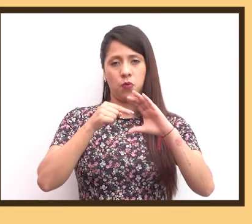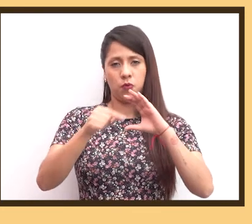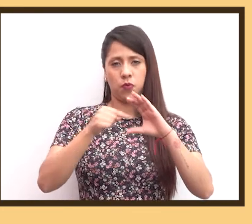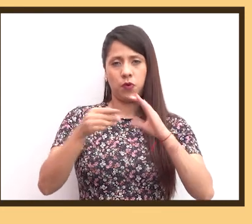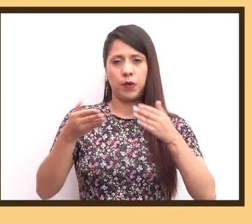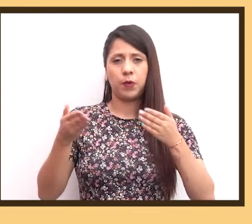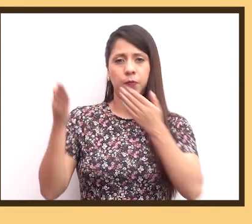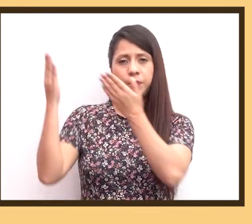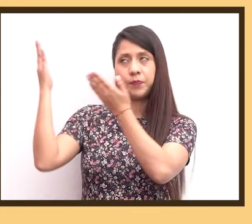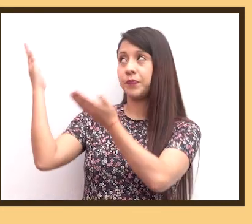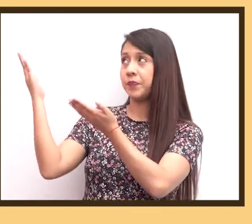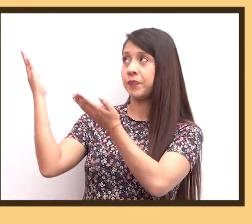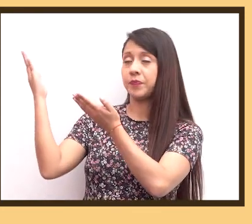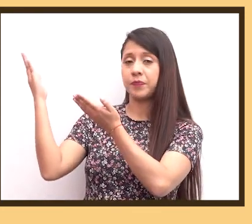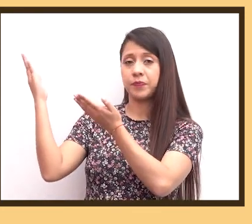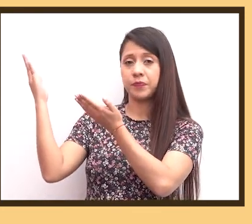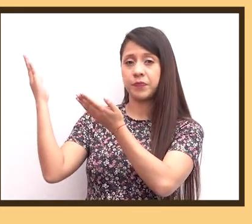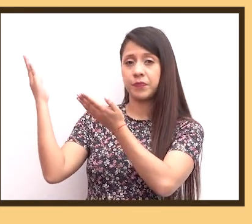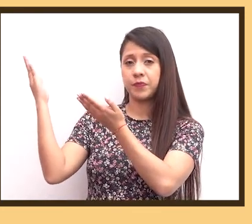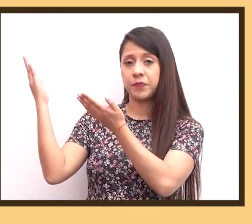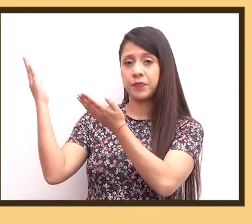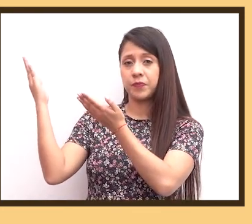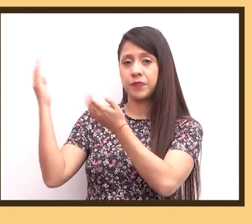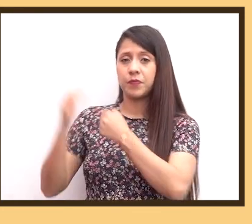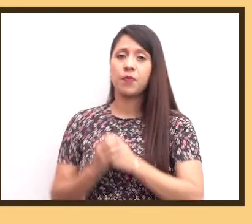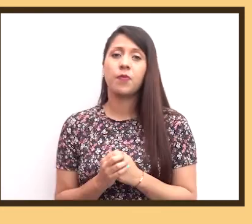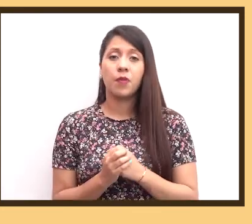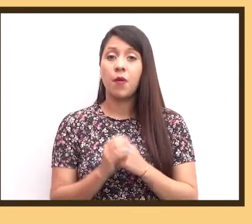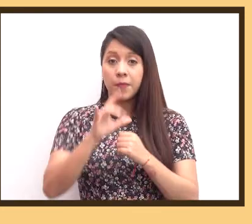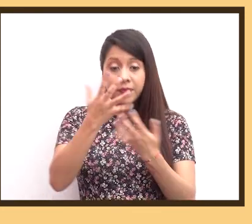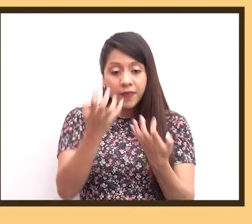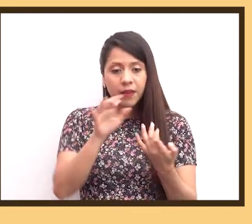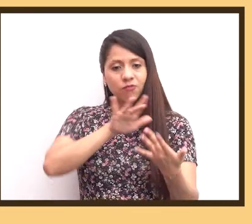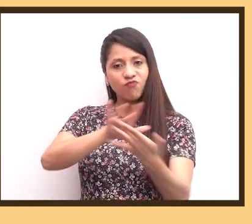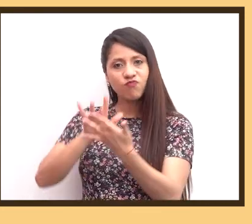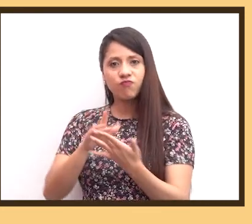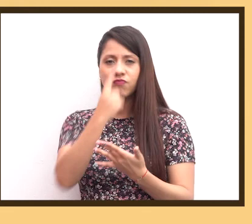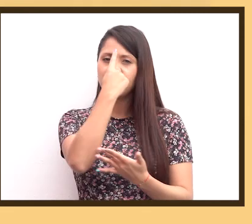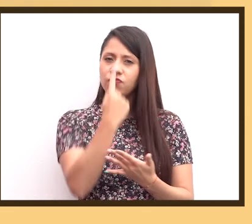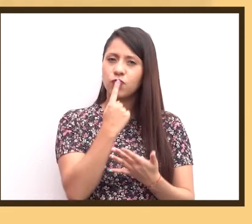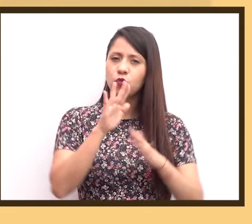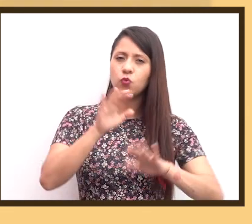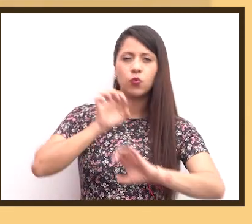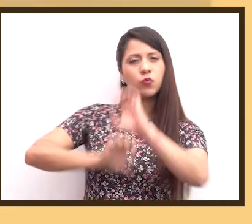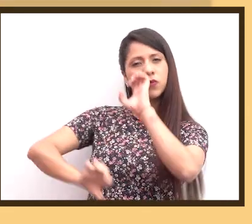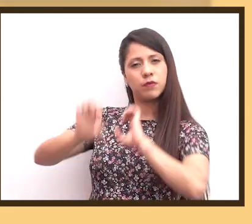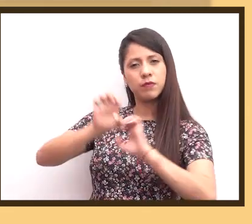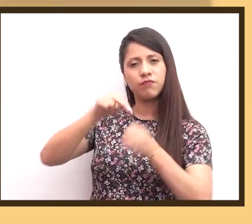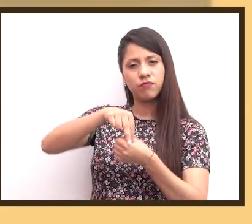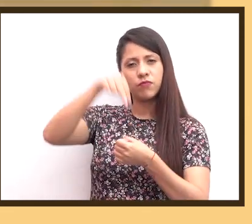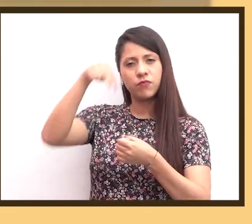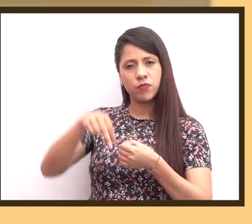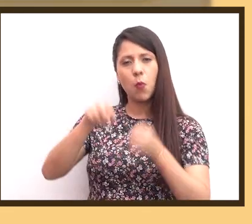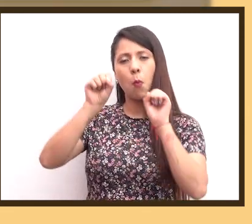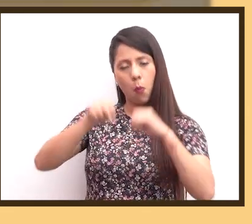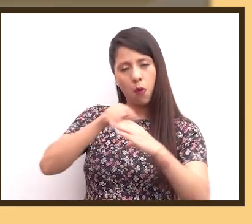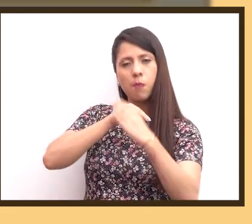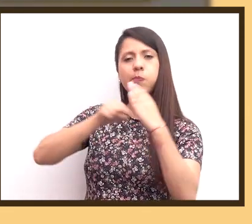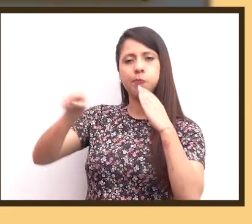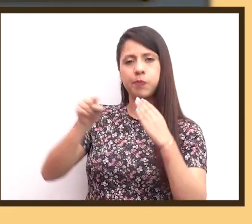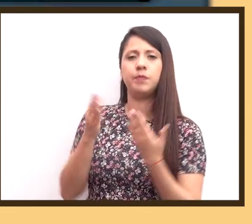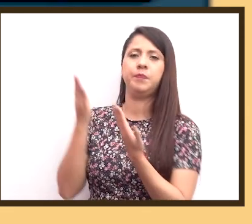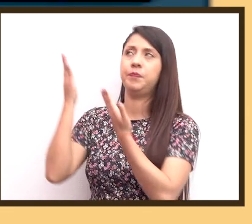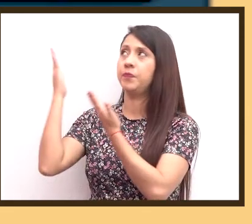electrónico atencionciudadano arroba idipron.gov.co o si desea contactarse con el defensor del